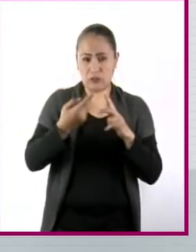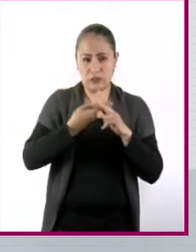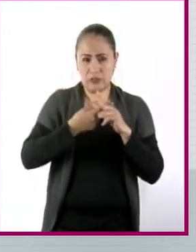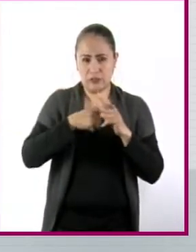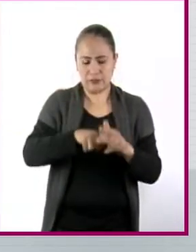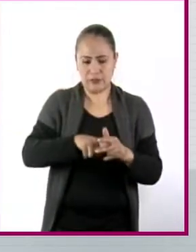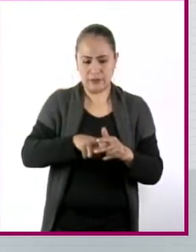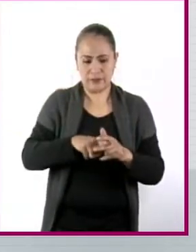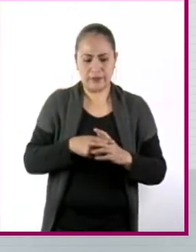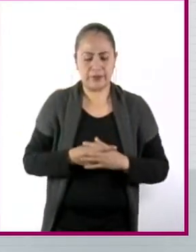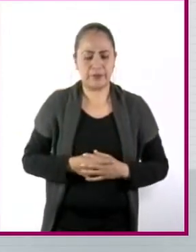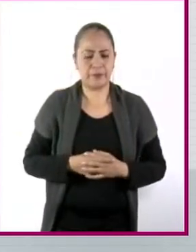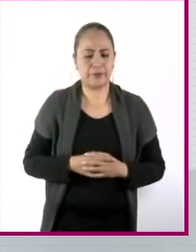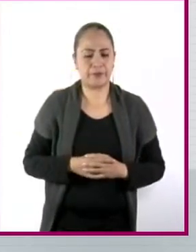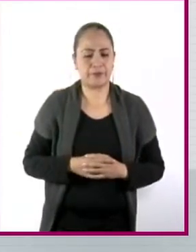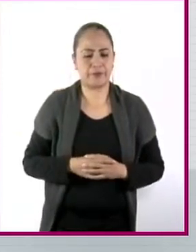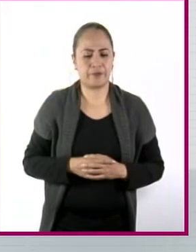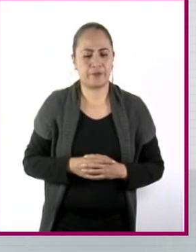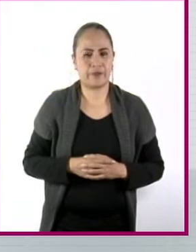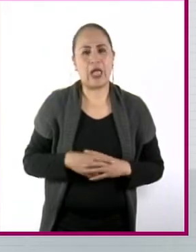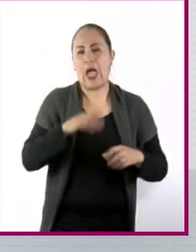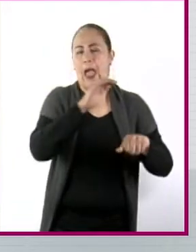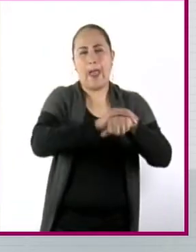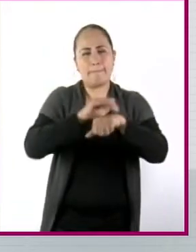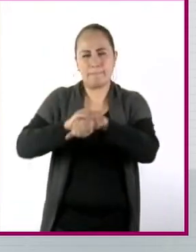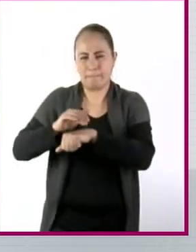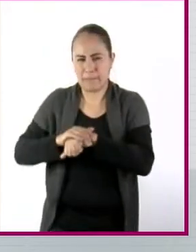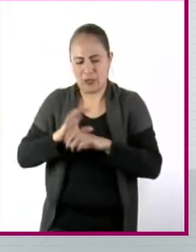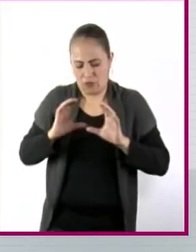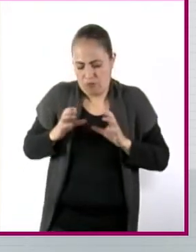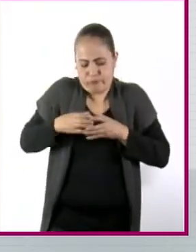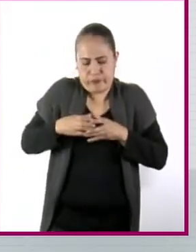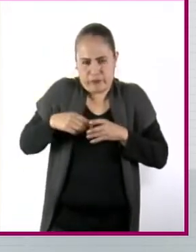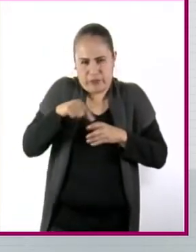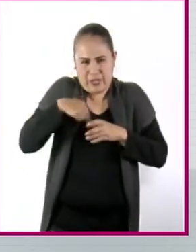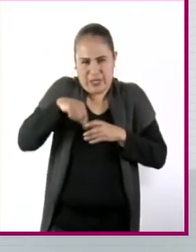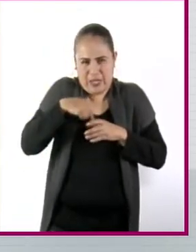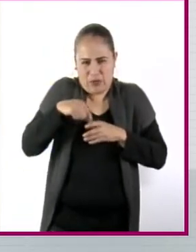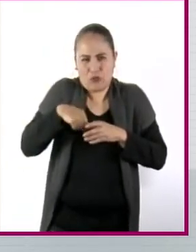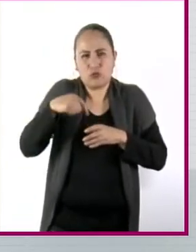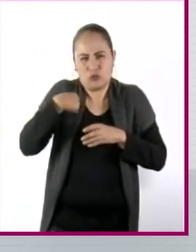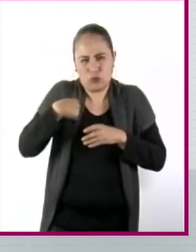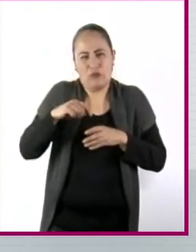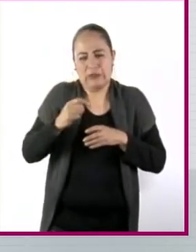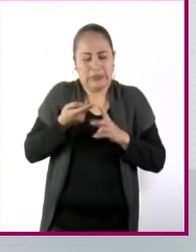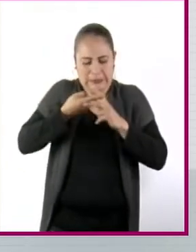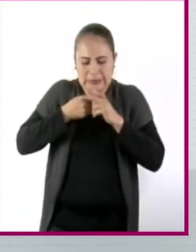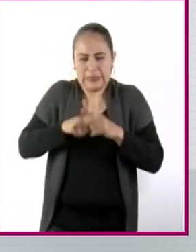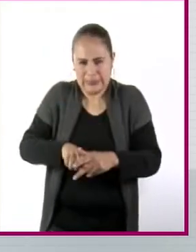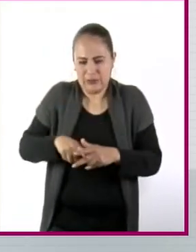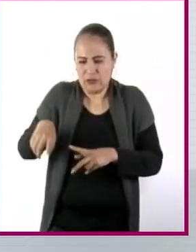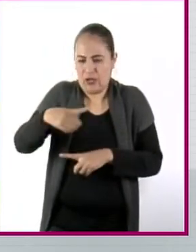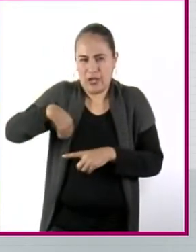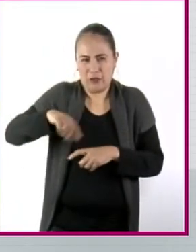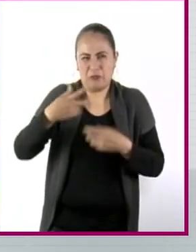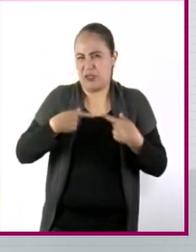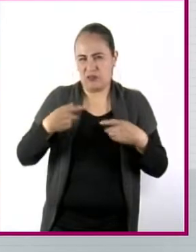con tus amigos, porque son los que con los que tienes que comenzar estos